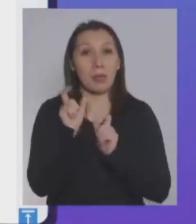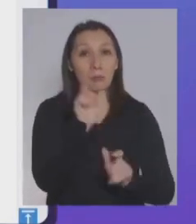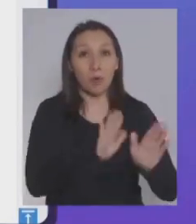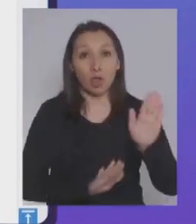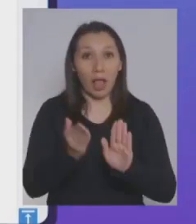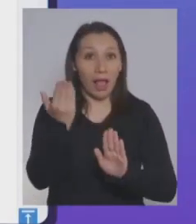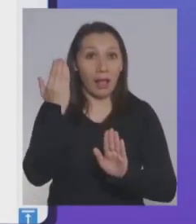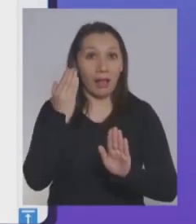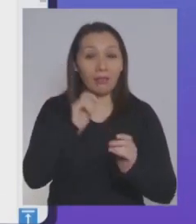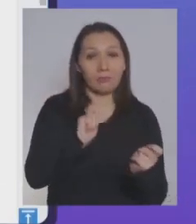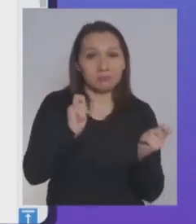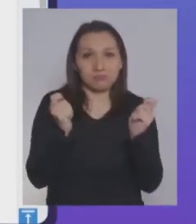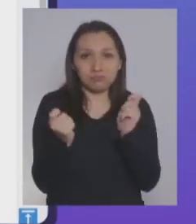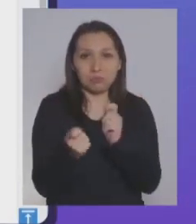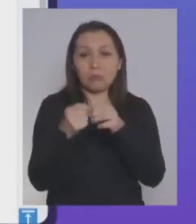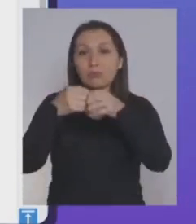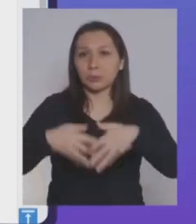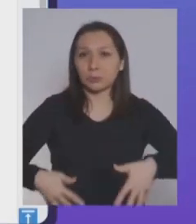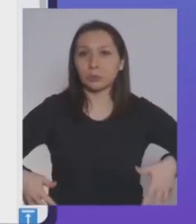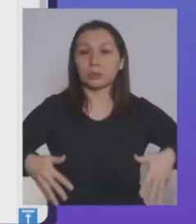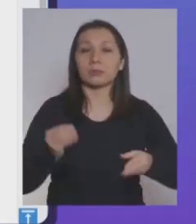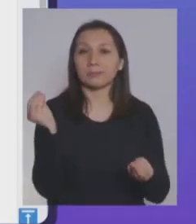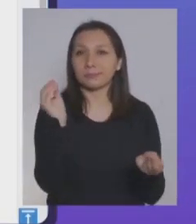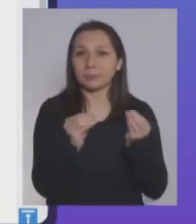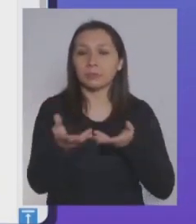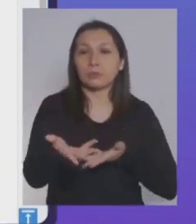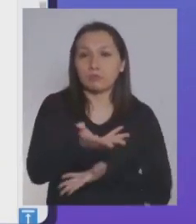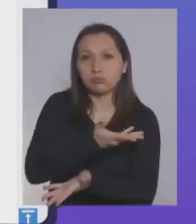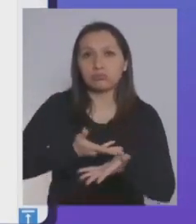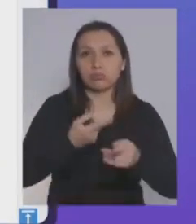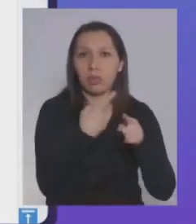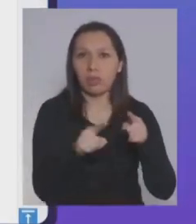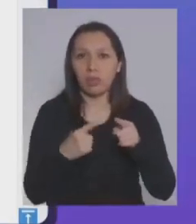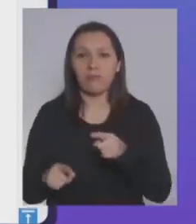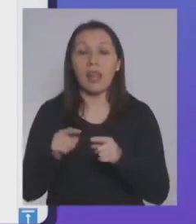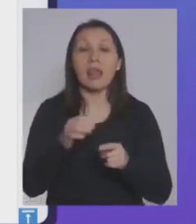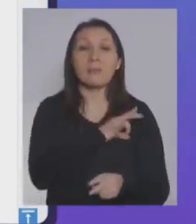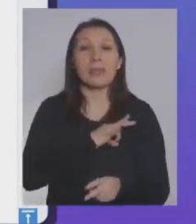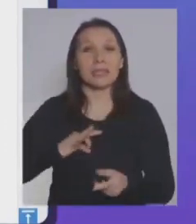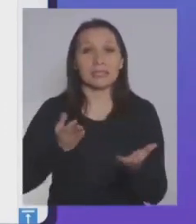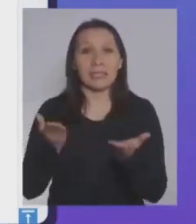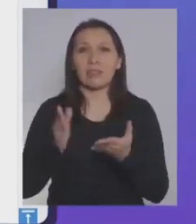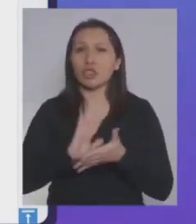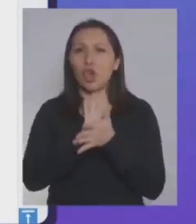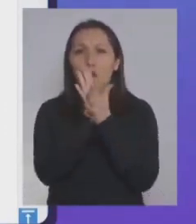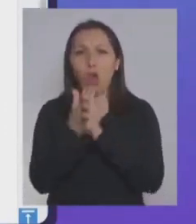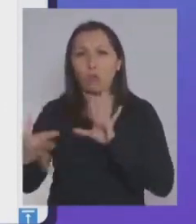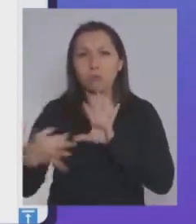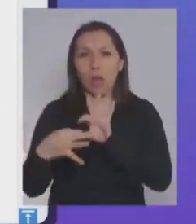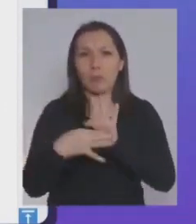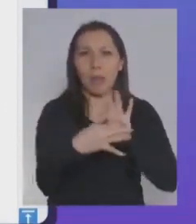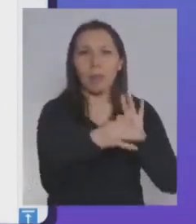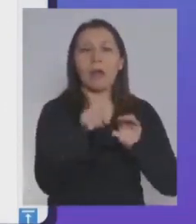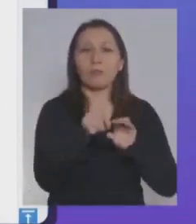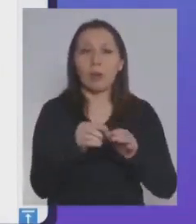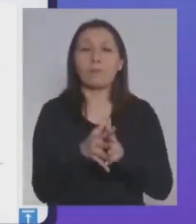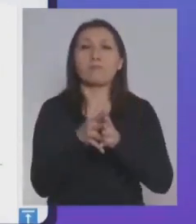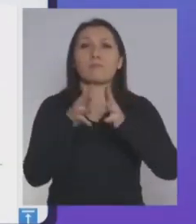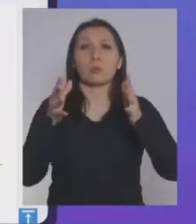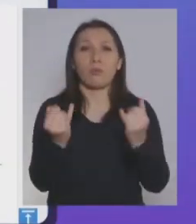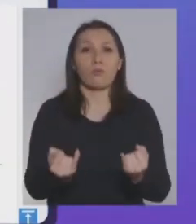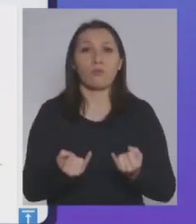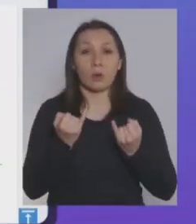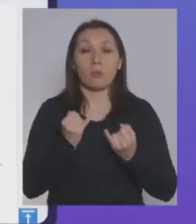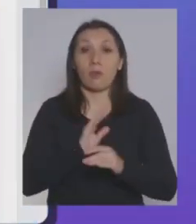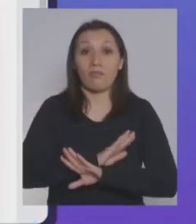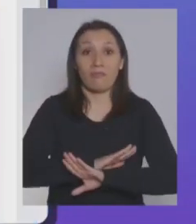hacer durante lo que nos queda de mandato es ir interactuando con los diferentes ministerios y servicios para tener mucha información, cosa